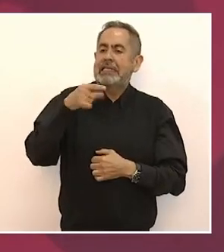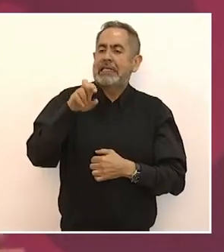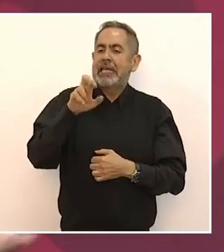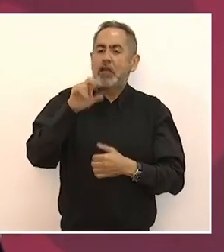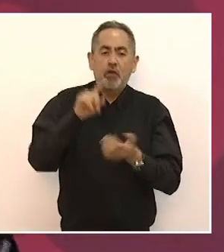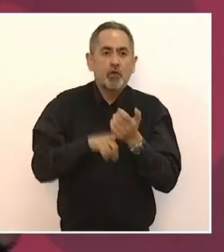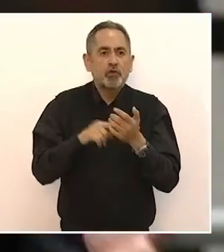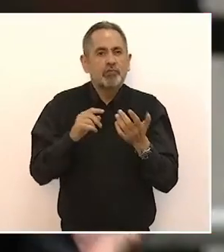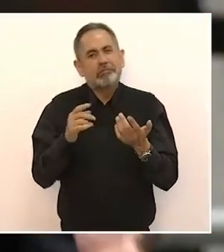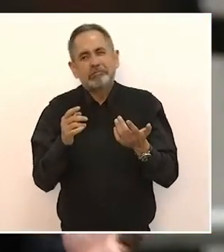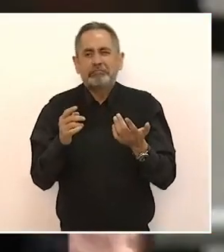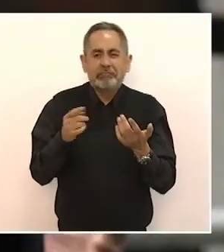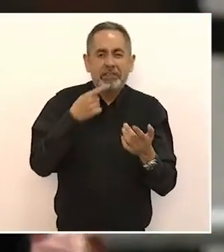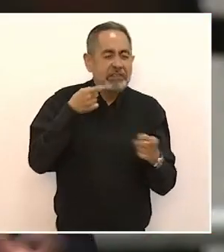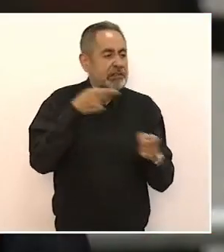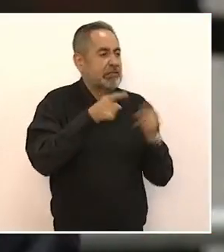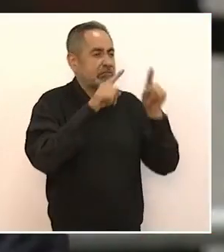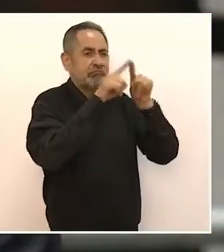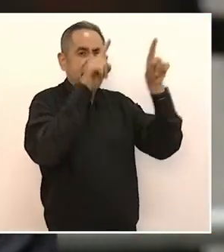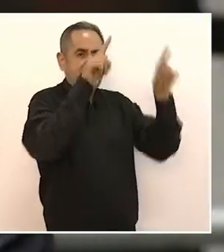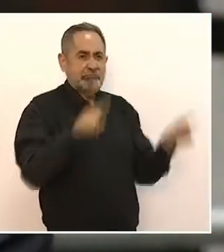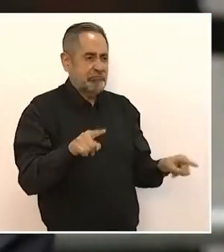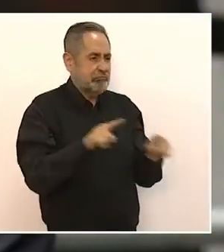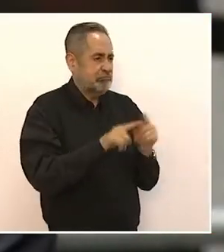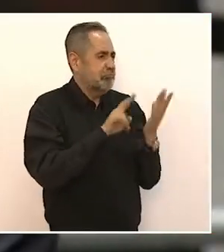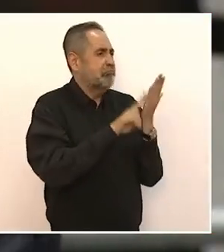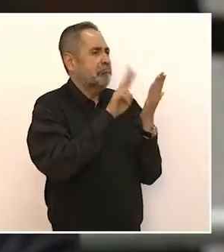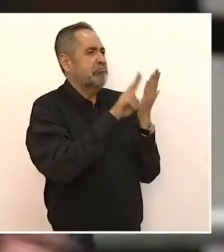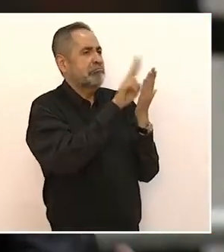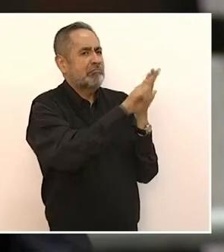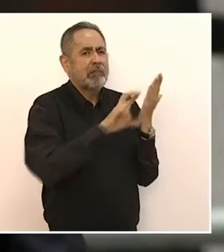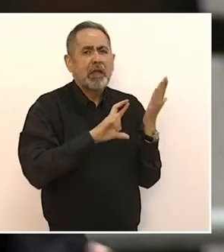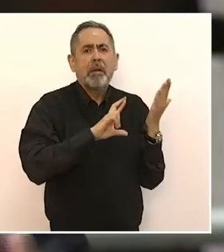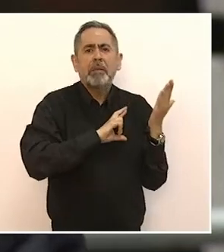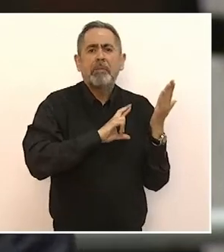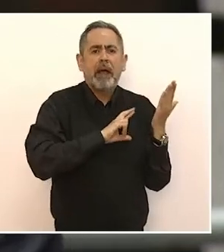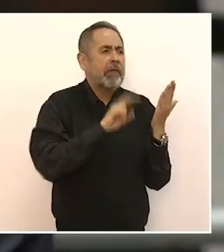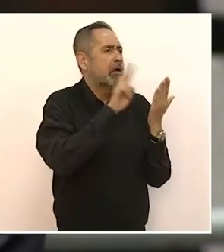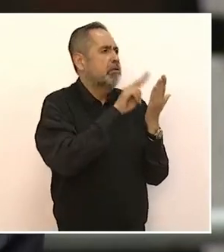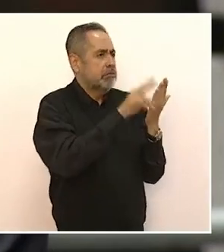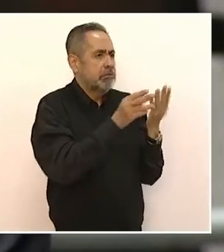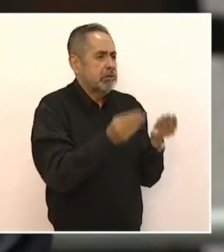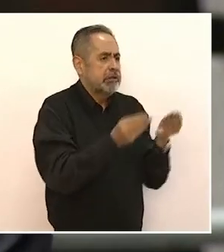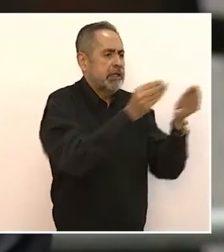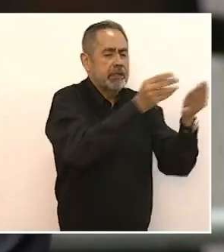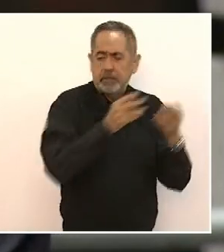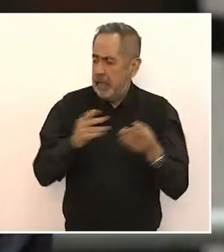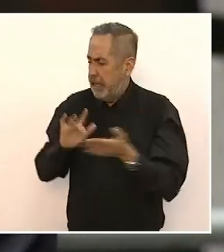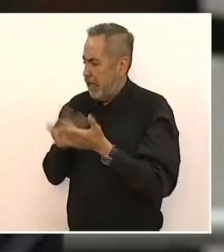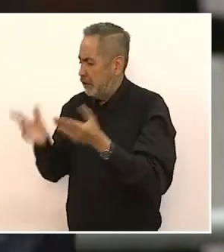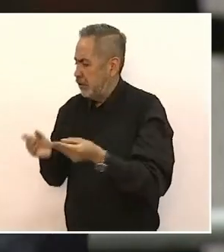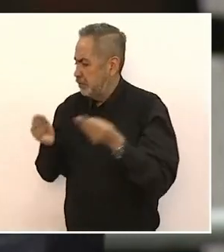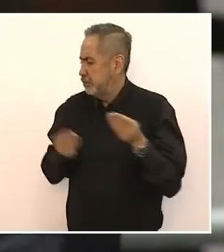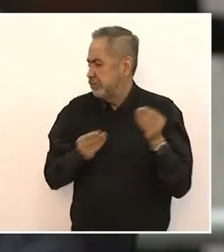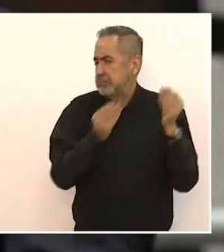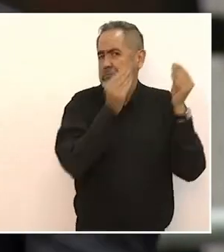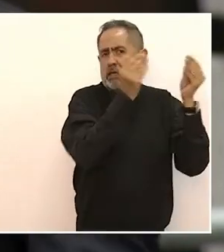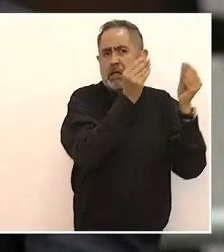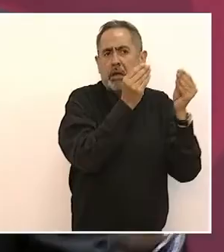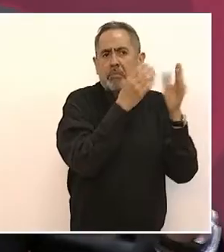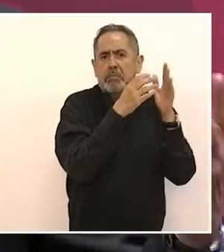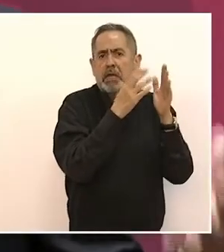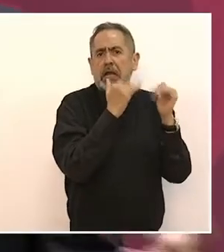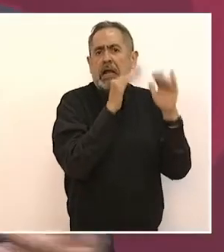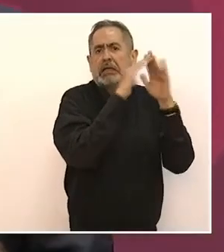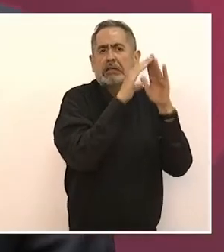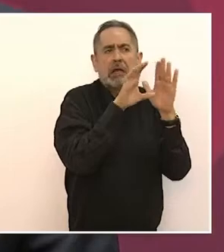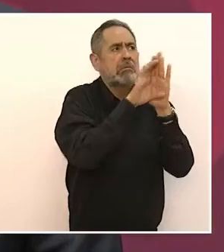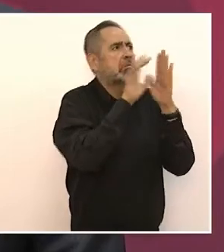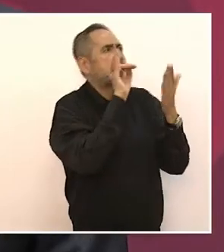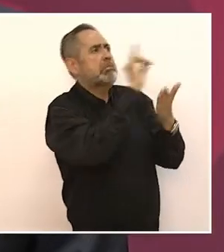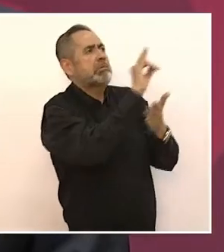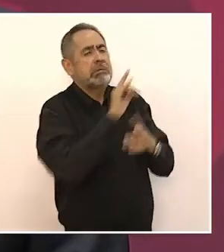murales